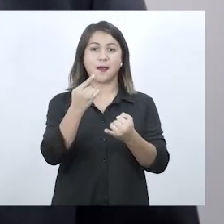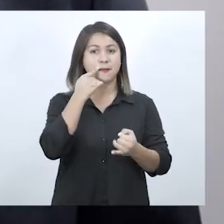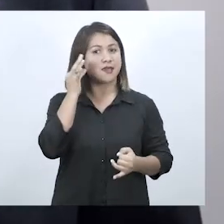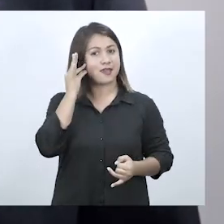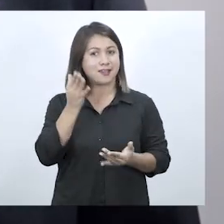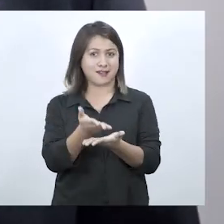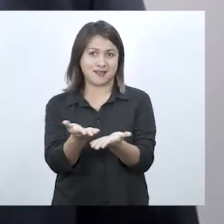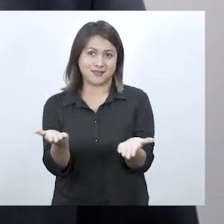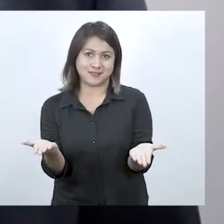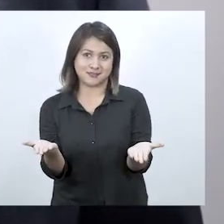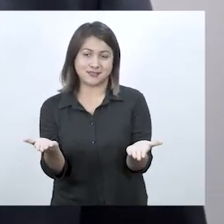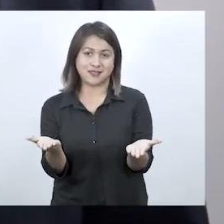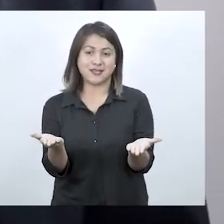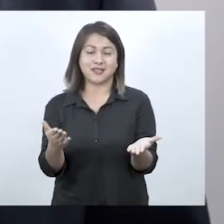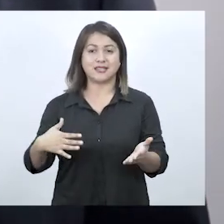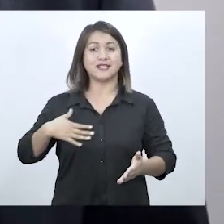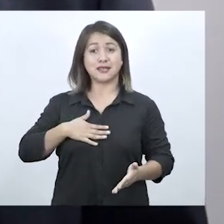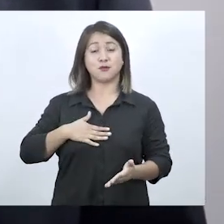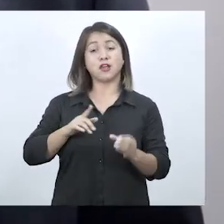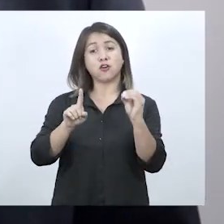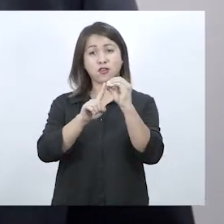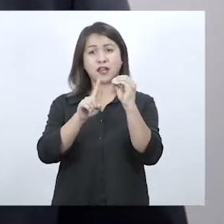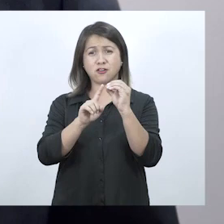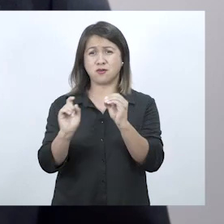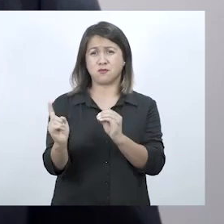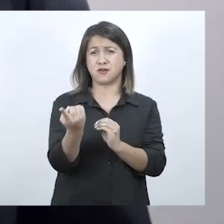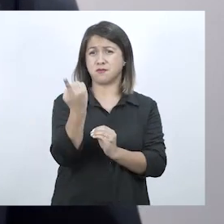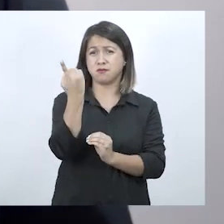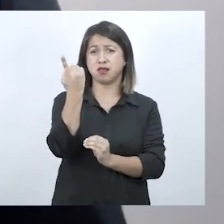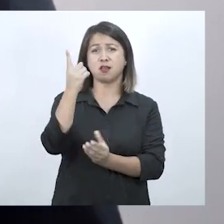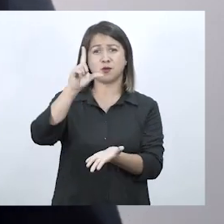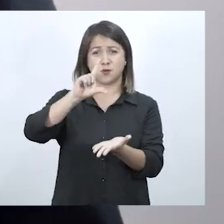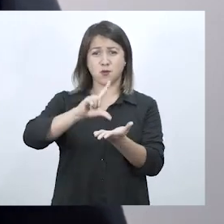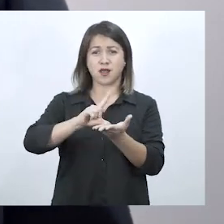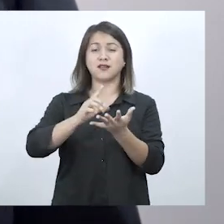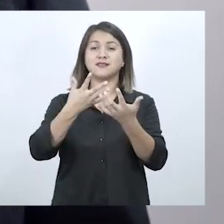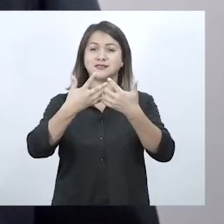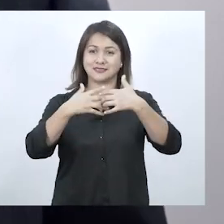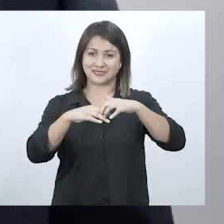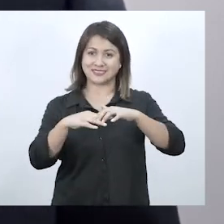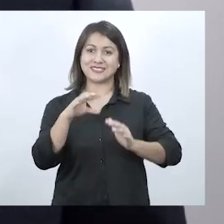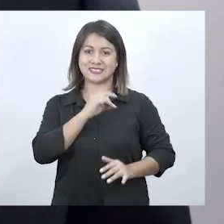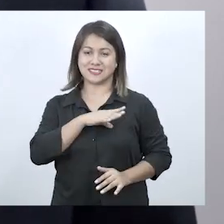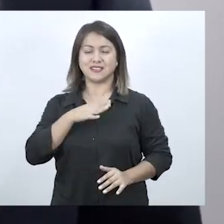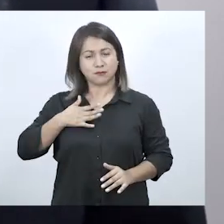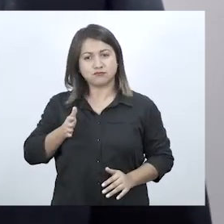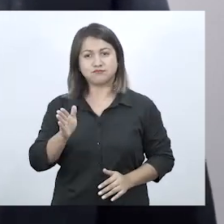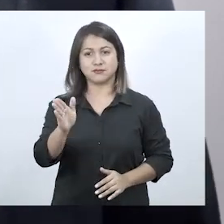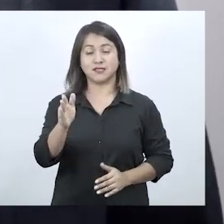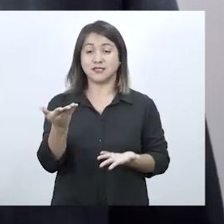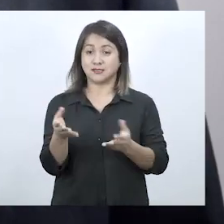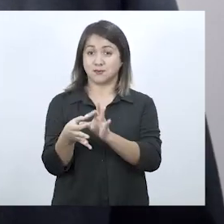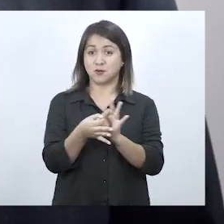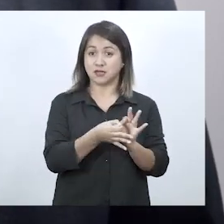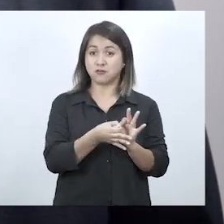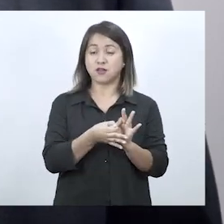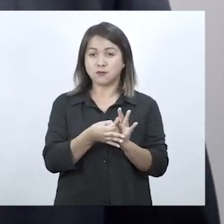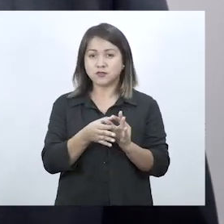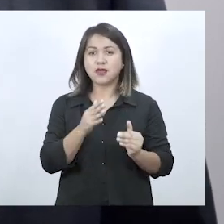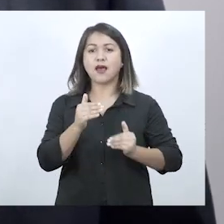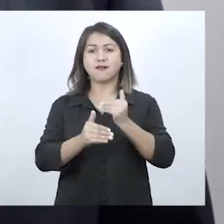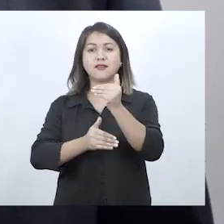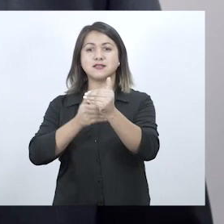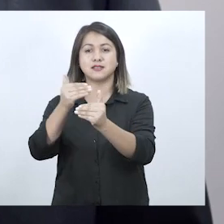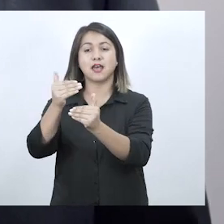Amigas y amigos, queremos que Codelco siga siendo la principal empresa de Chile. Por eso, hemos